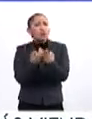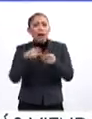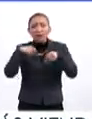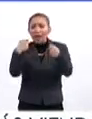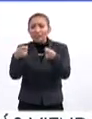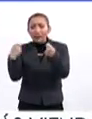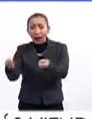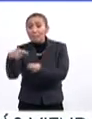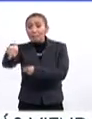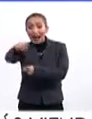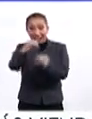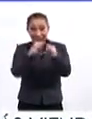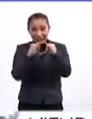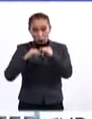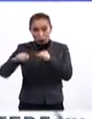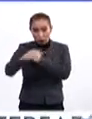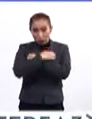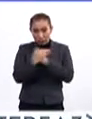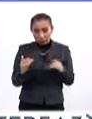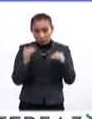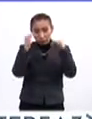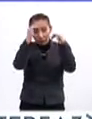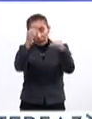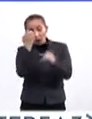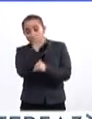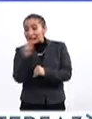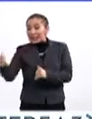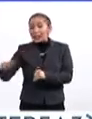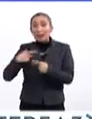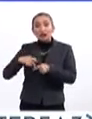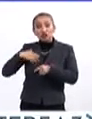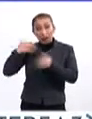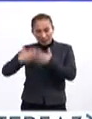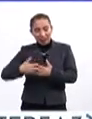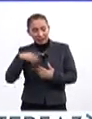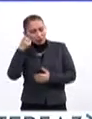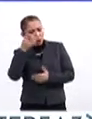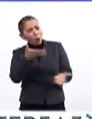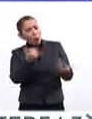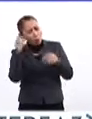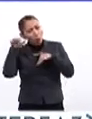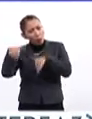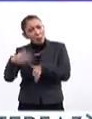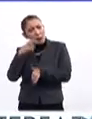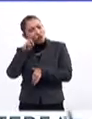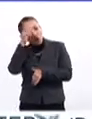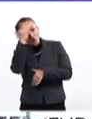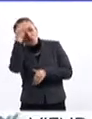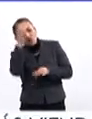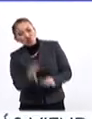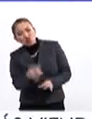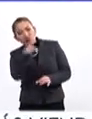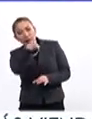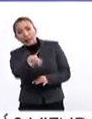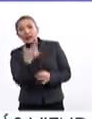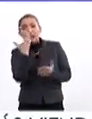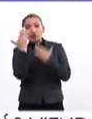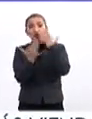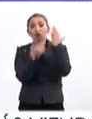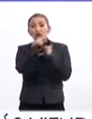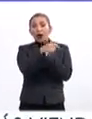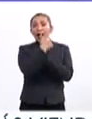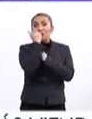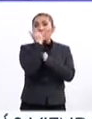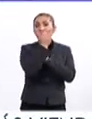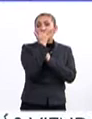que permitan a las instituciones de educación superior y a los empleadores, tener certeza de los conocimientos personales y académicos